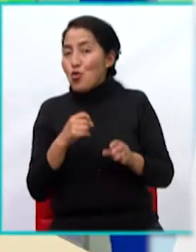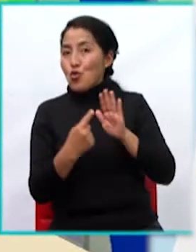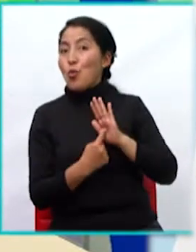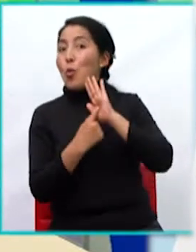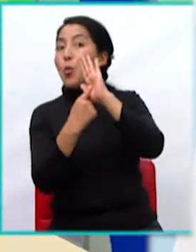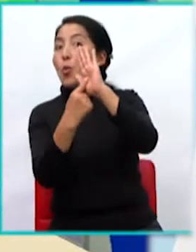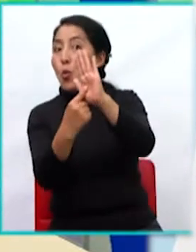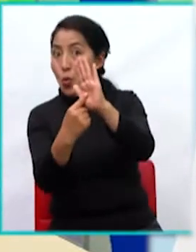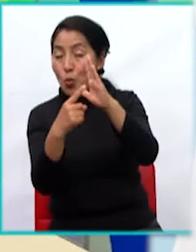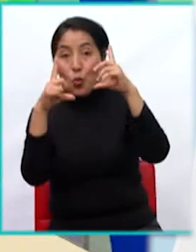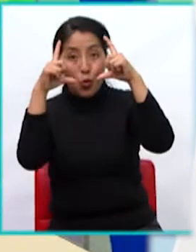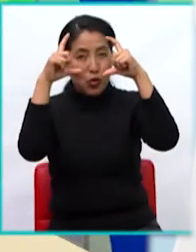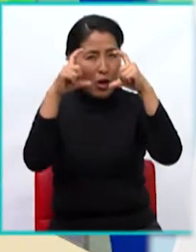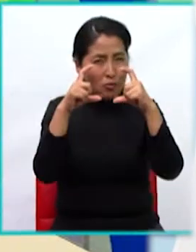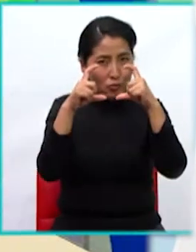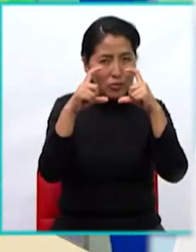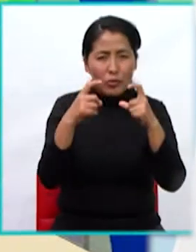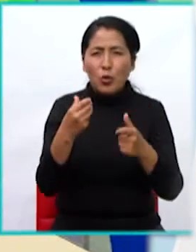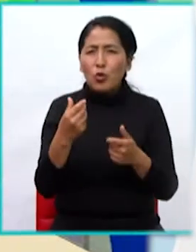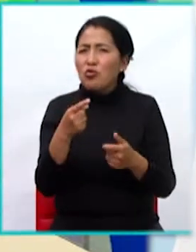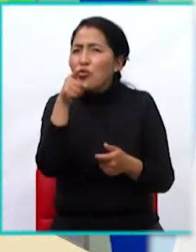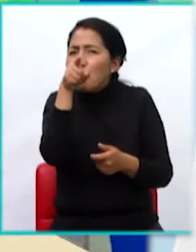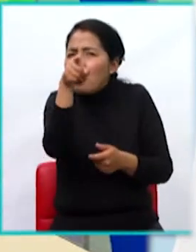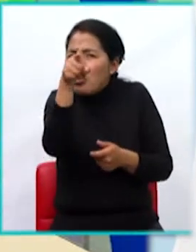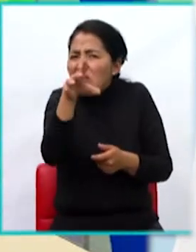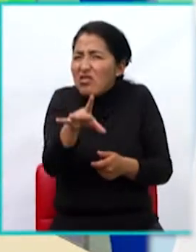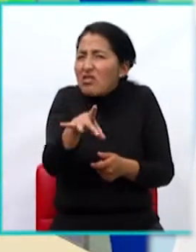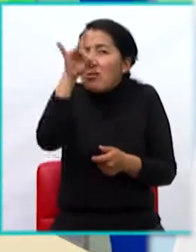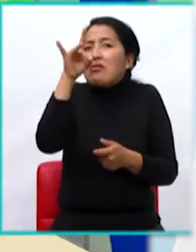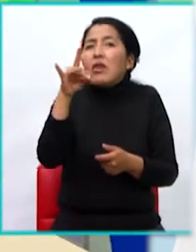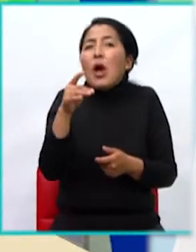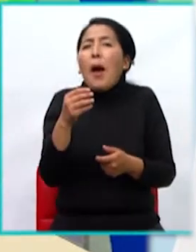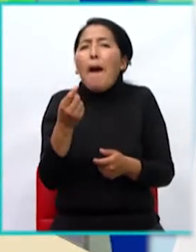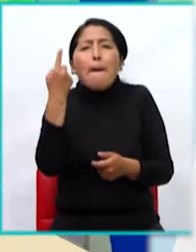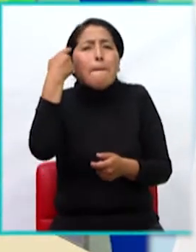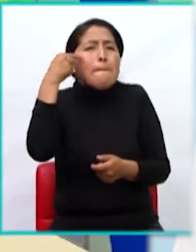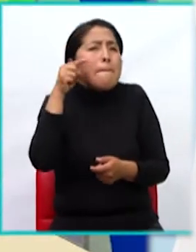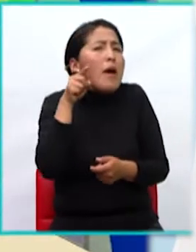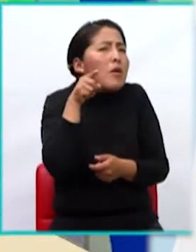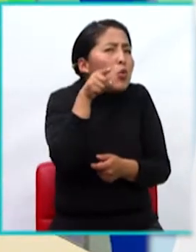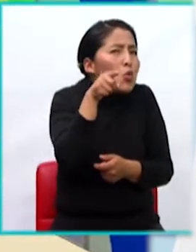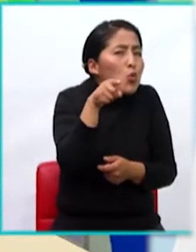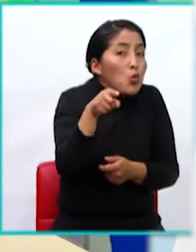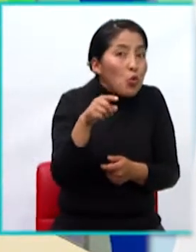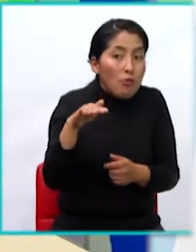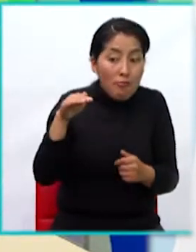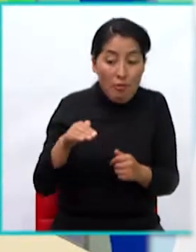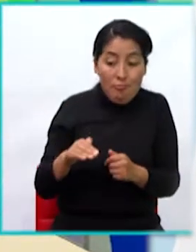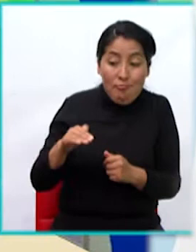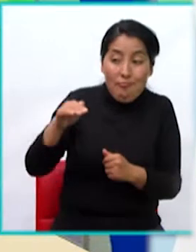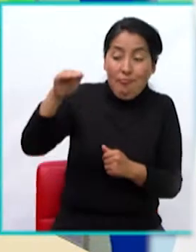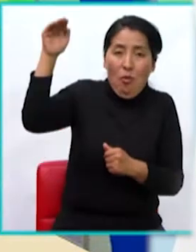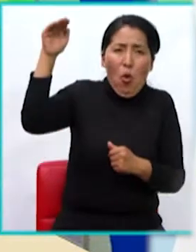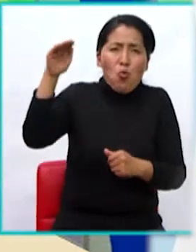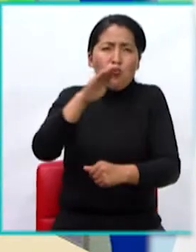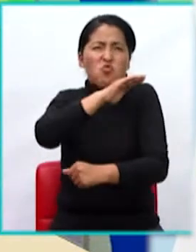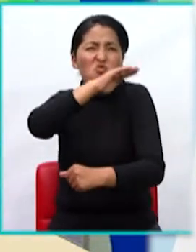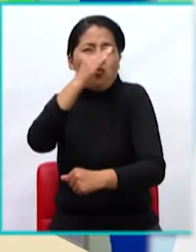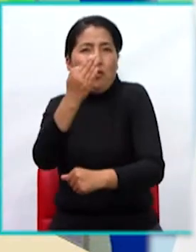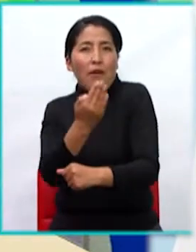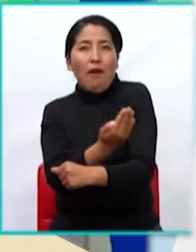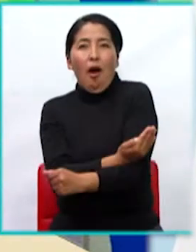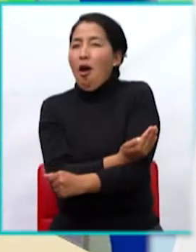a decir qué escogeríamos. ¿Qué escogerías tú para crecer sano, fuerte?